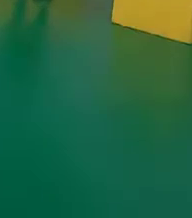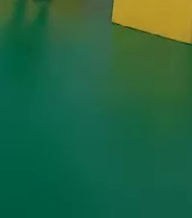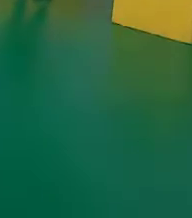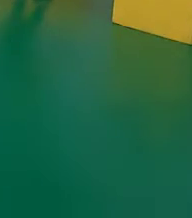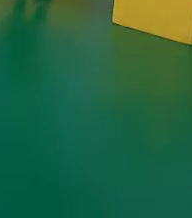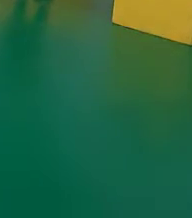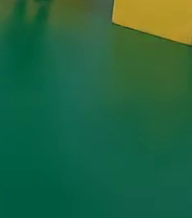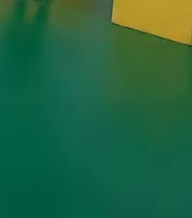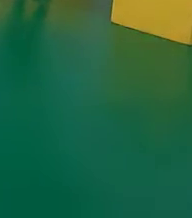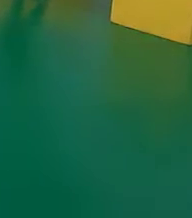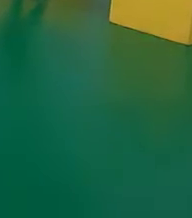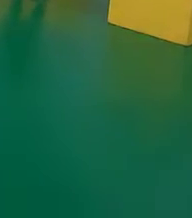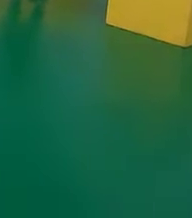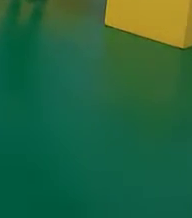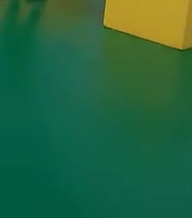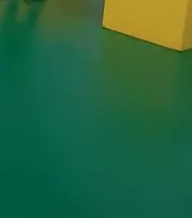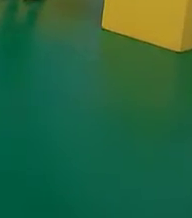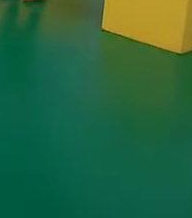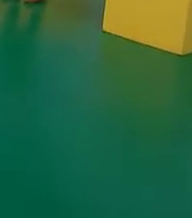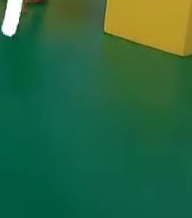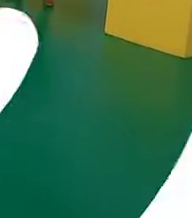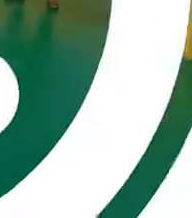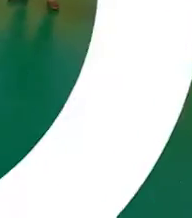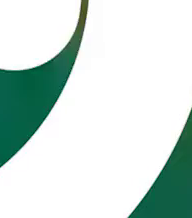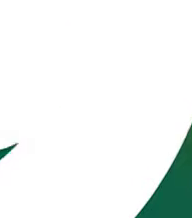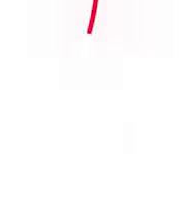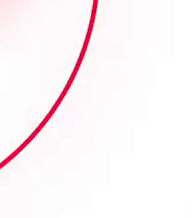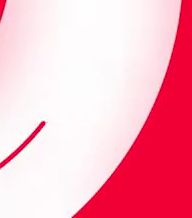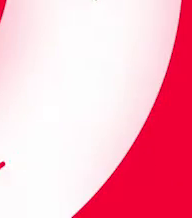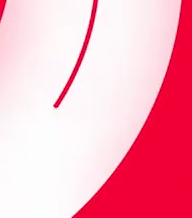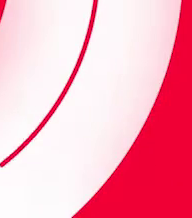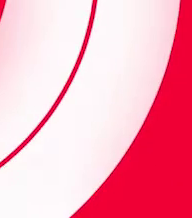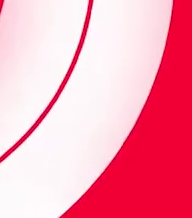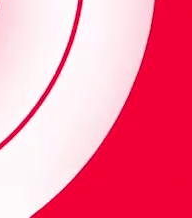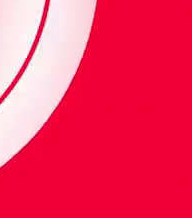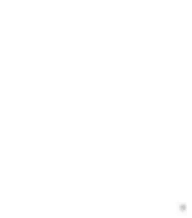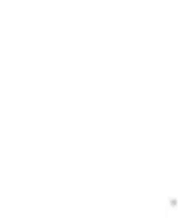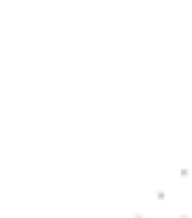Y estirarse. Ustedes también, vengan, levántense. ¡Gracias! ¡Bye!